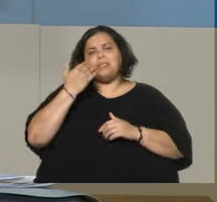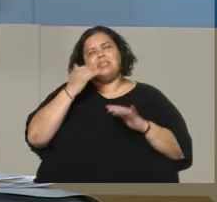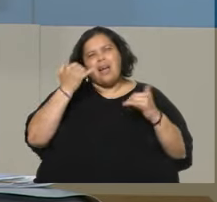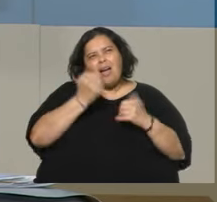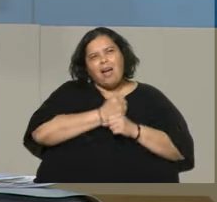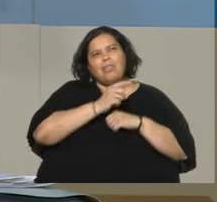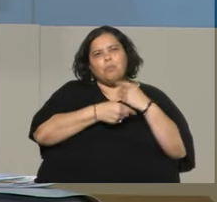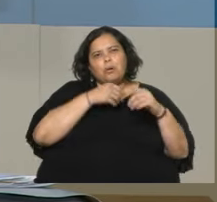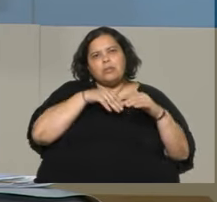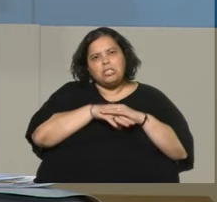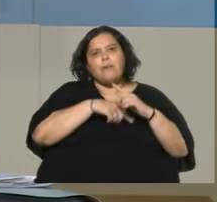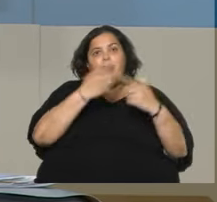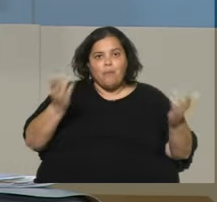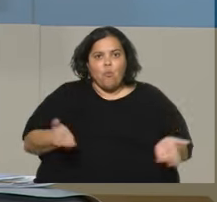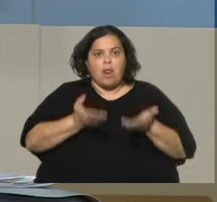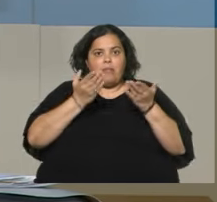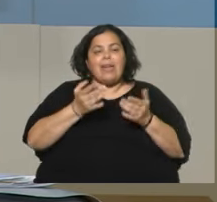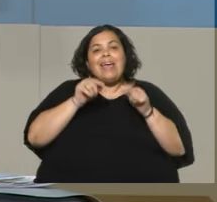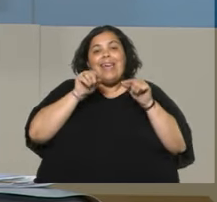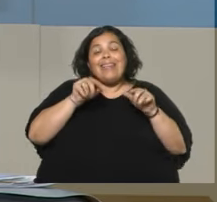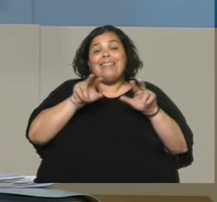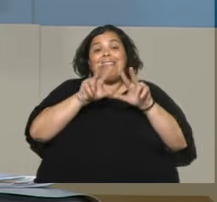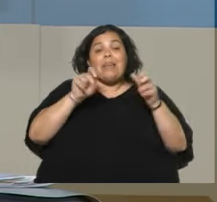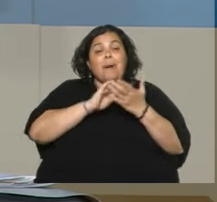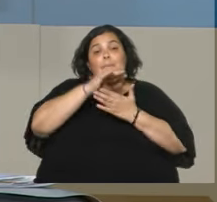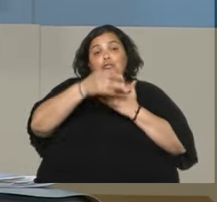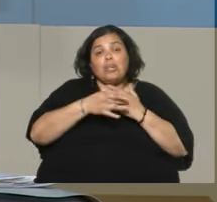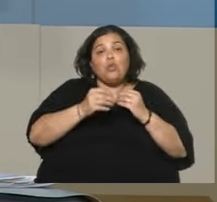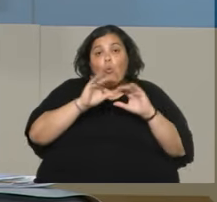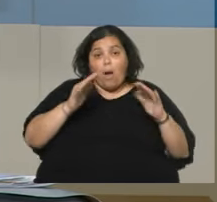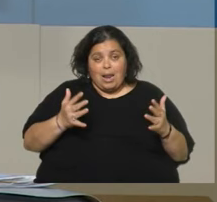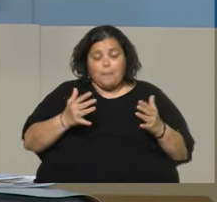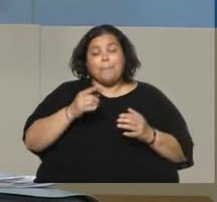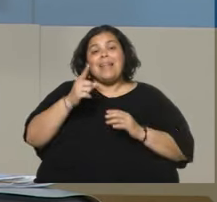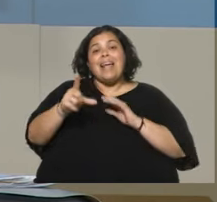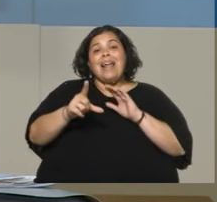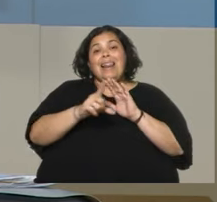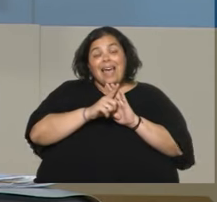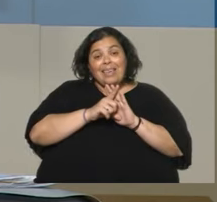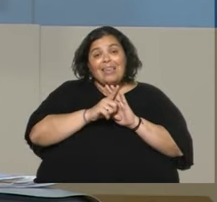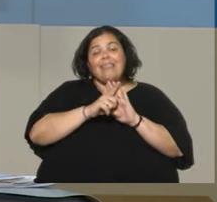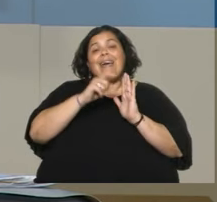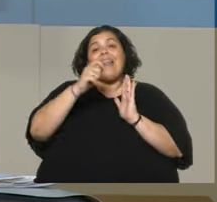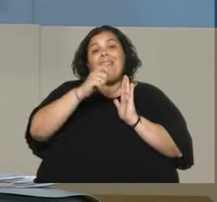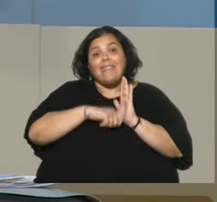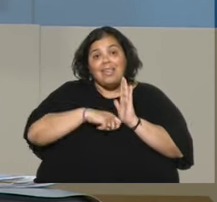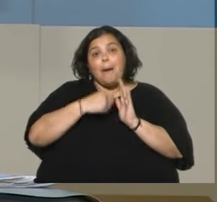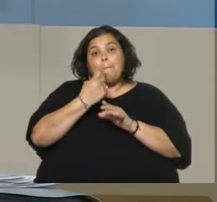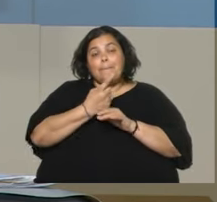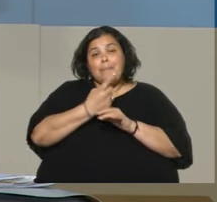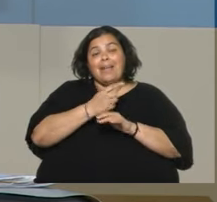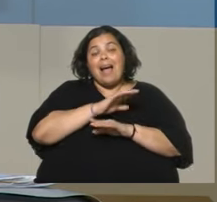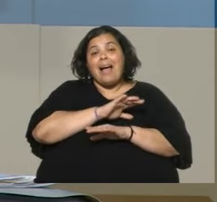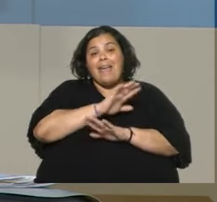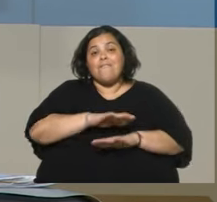trata es que pone el tema de una ley de garantías a la primera infancia, que es la etapa del embarazo hasta los primeros